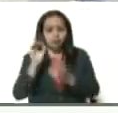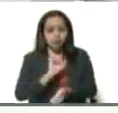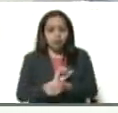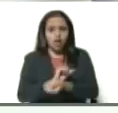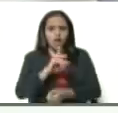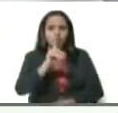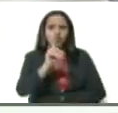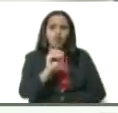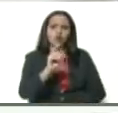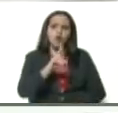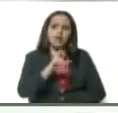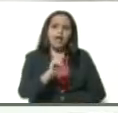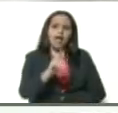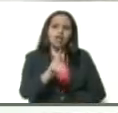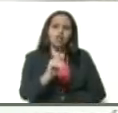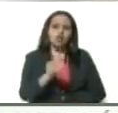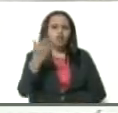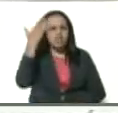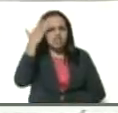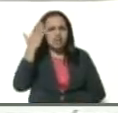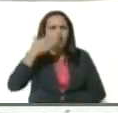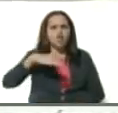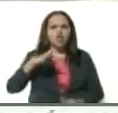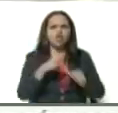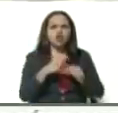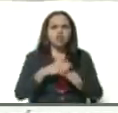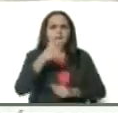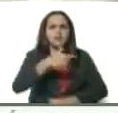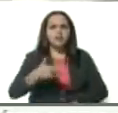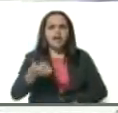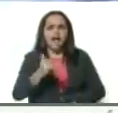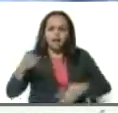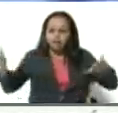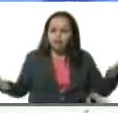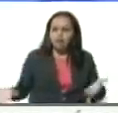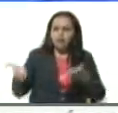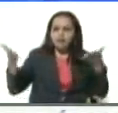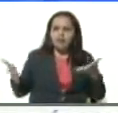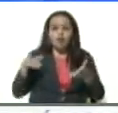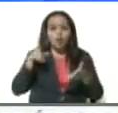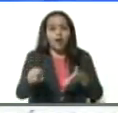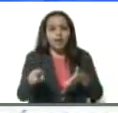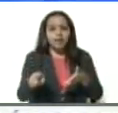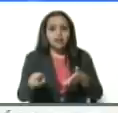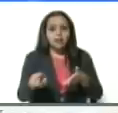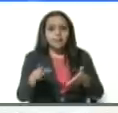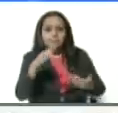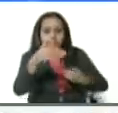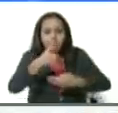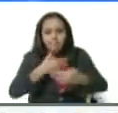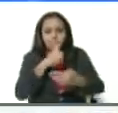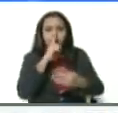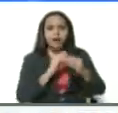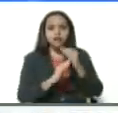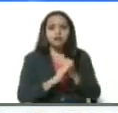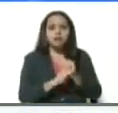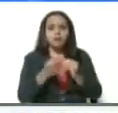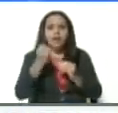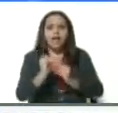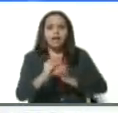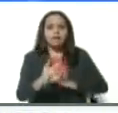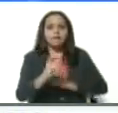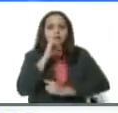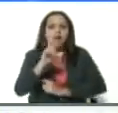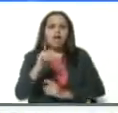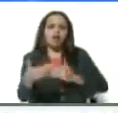para que se sepa cuál es el destino de quienes están fomentando este tipo de pasos para atentar contra